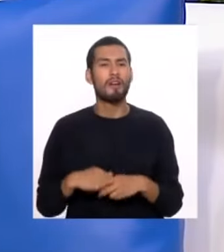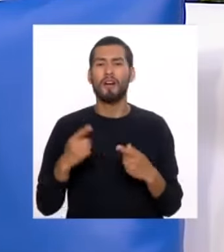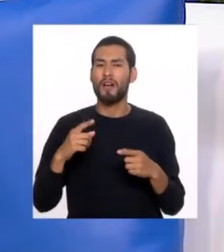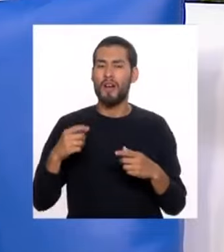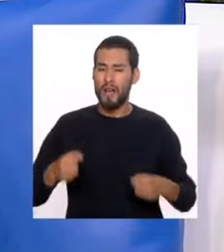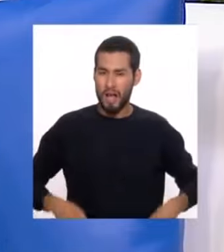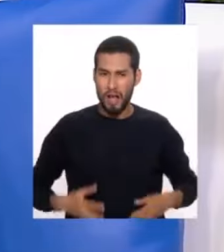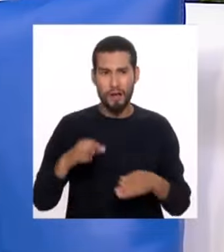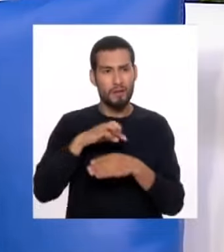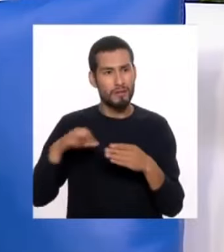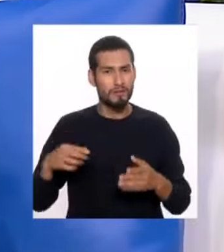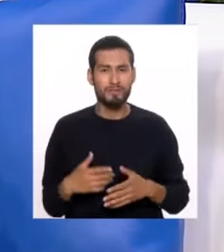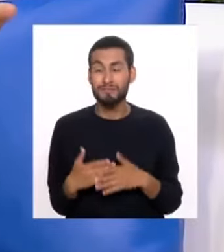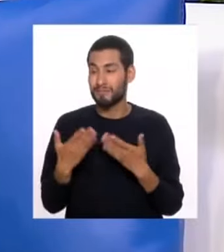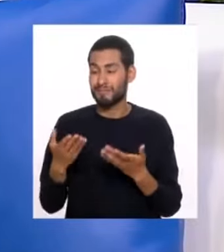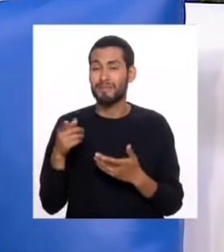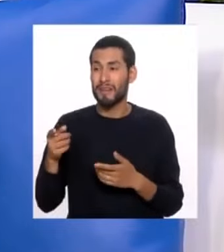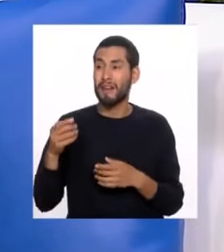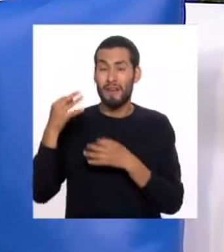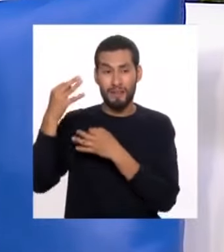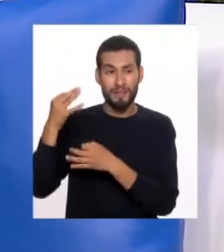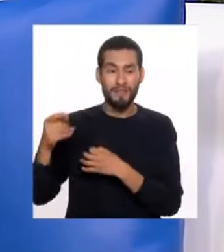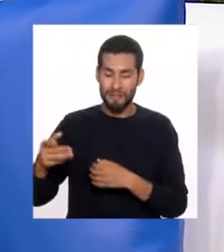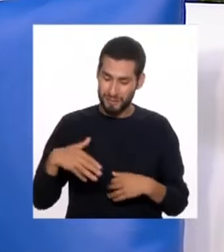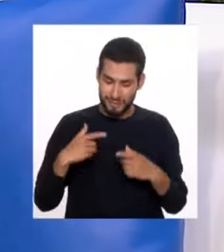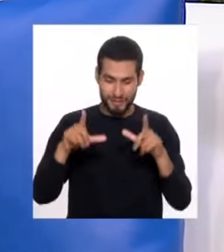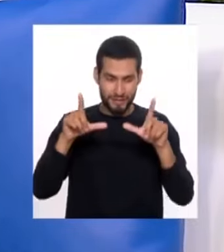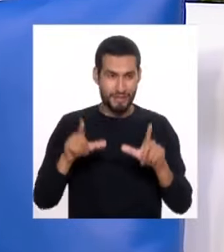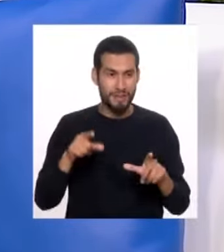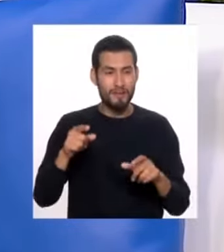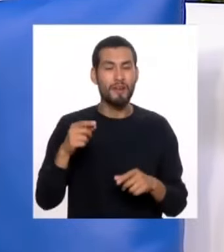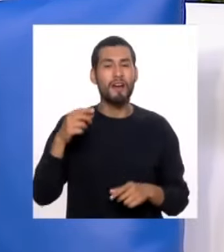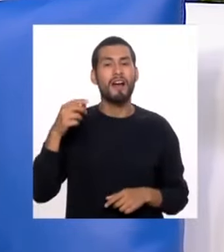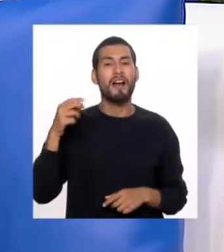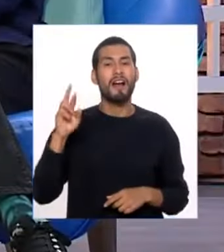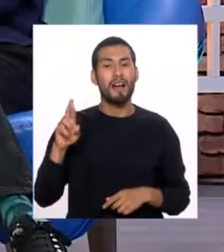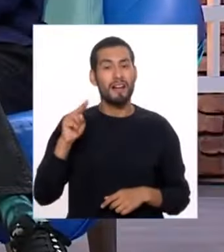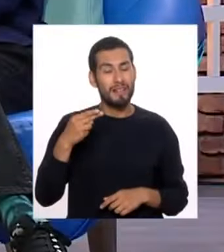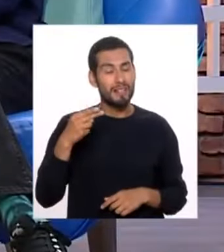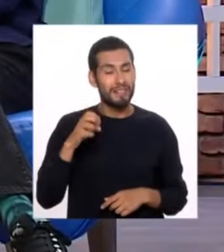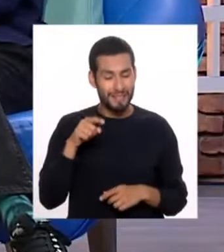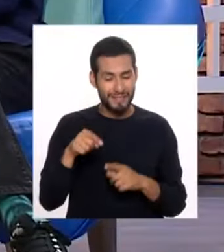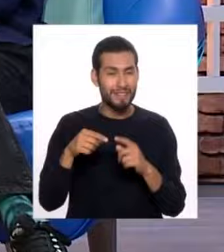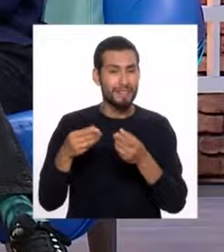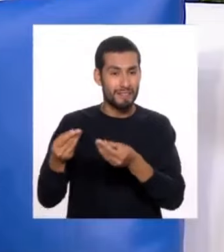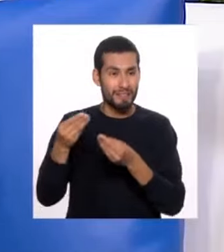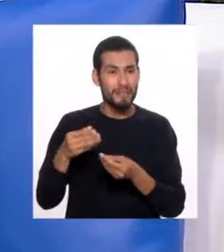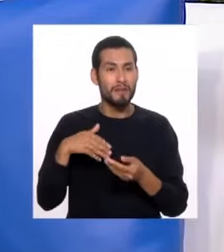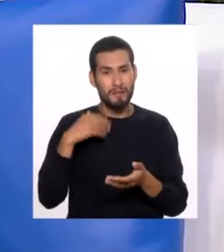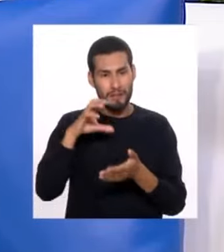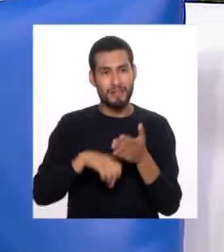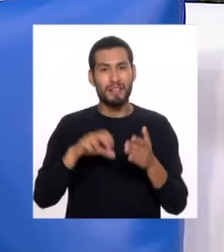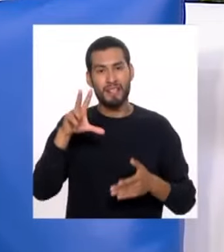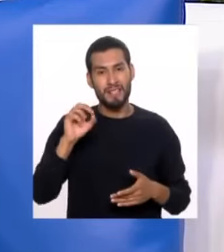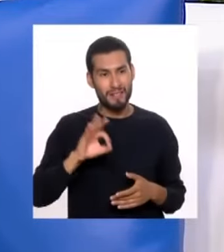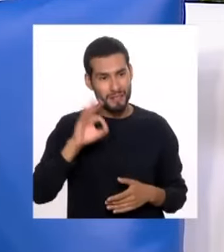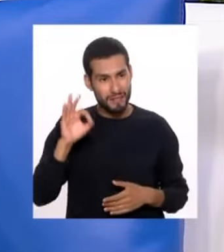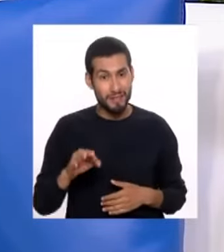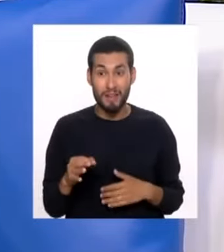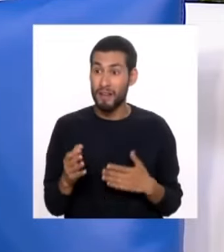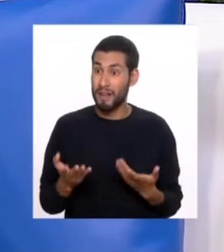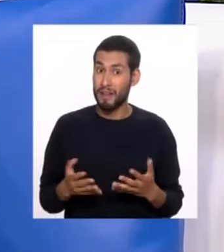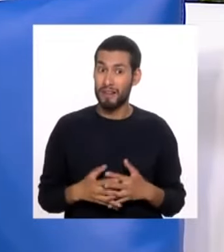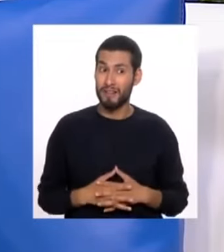profesionales. Por favor, a tu contadora que te dé tu recibo por horario, que con eso puedes deducir el 30%. Ah,